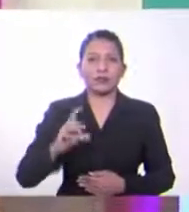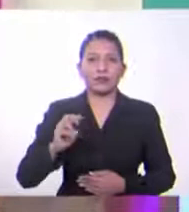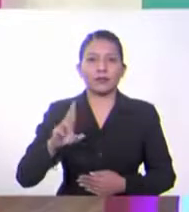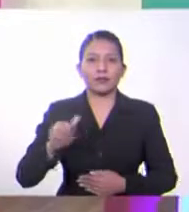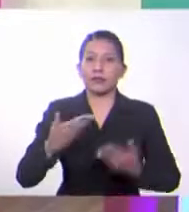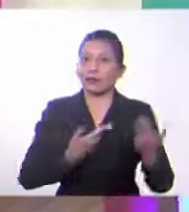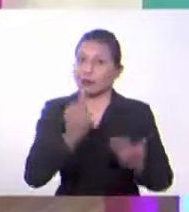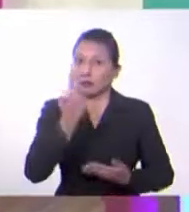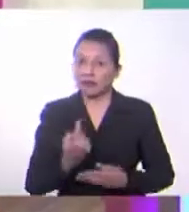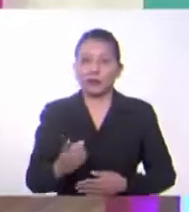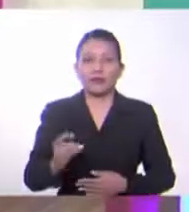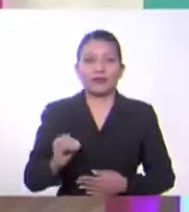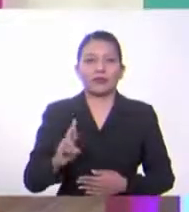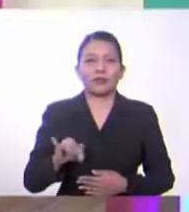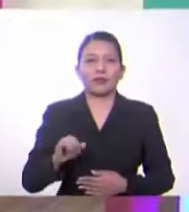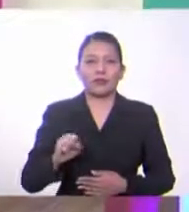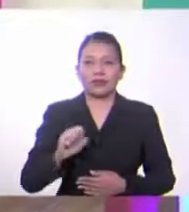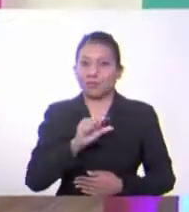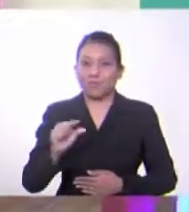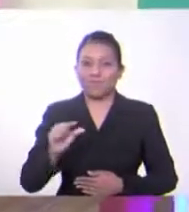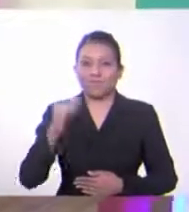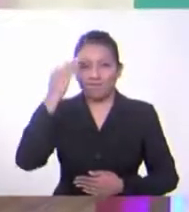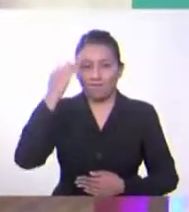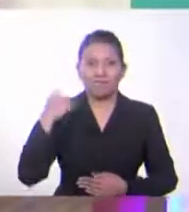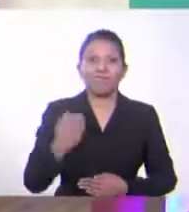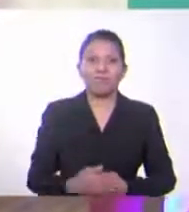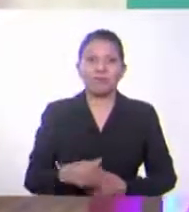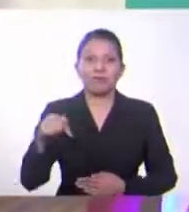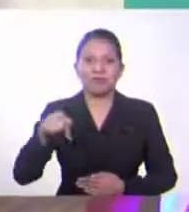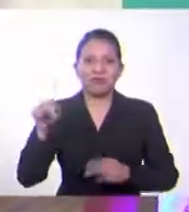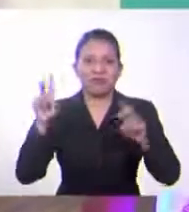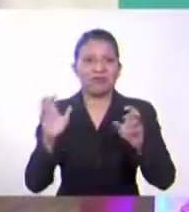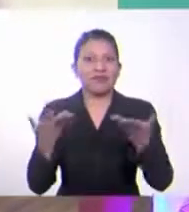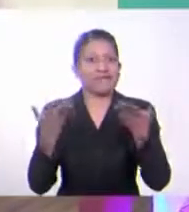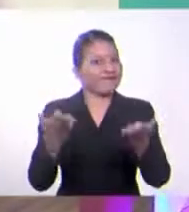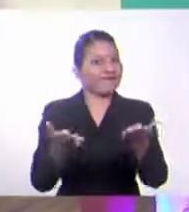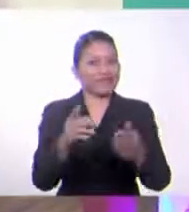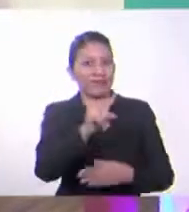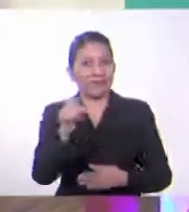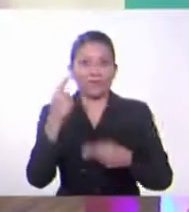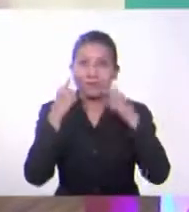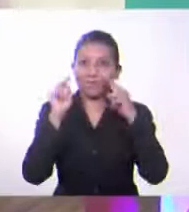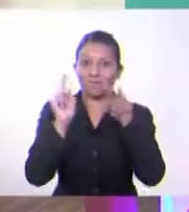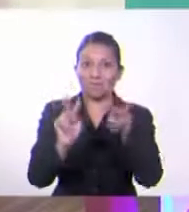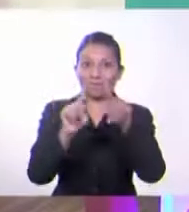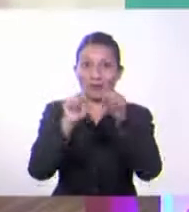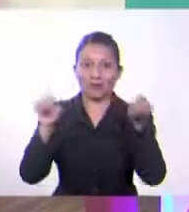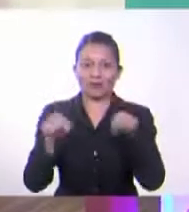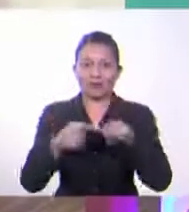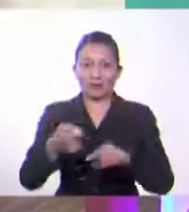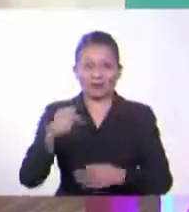Doris Ochoa en este espacio exclusivo para ustedes. Eso es lo importante.